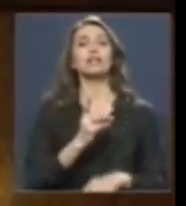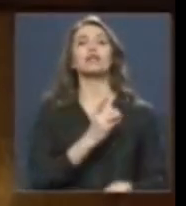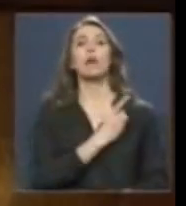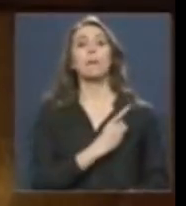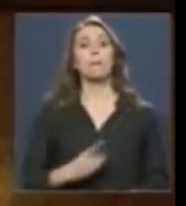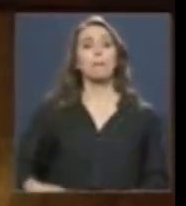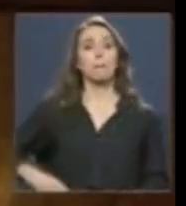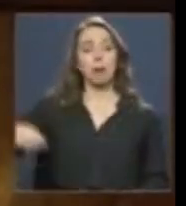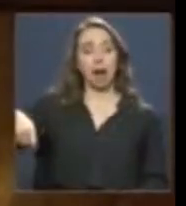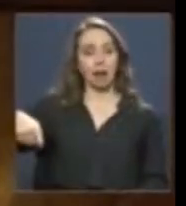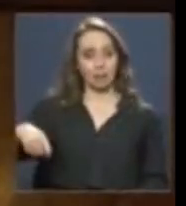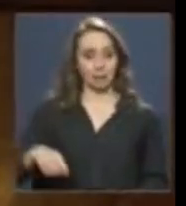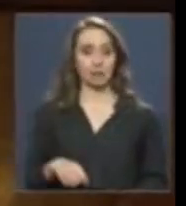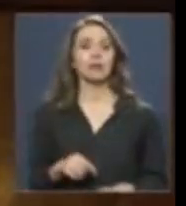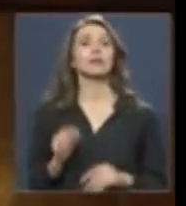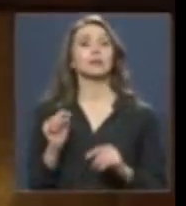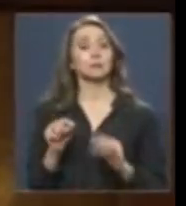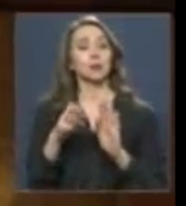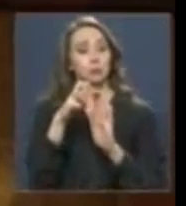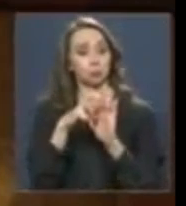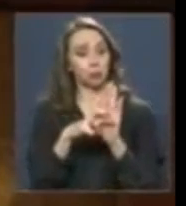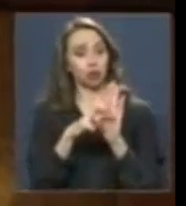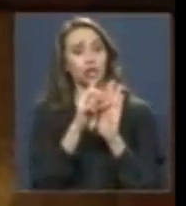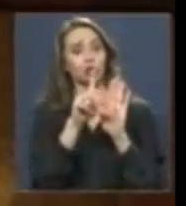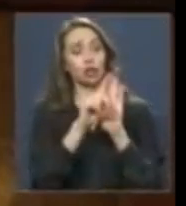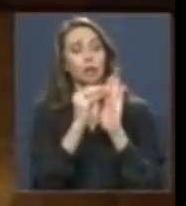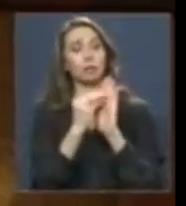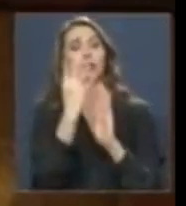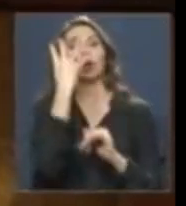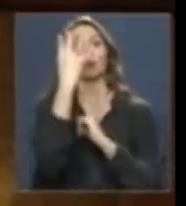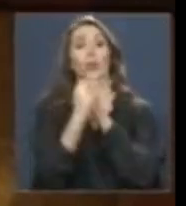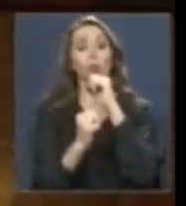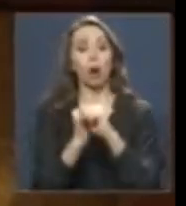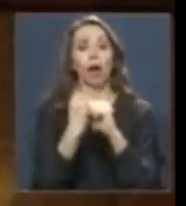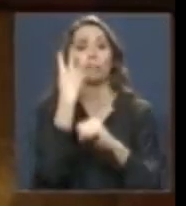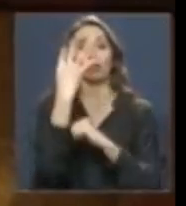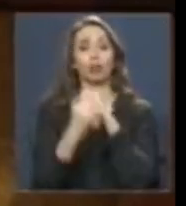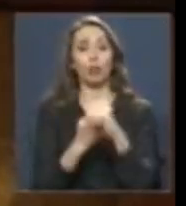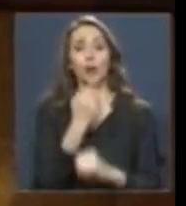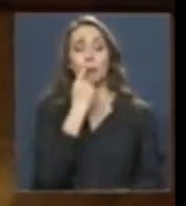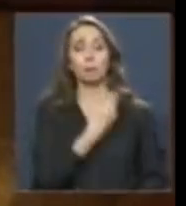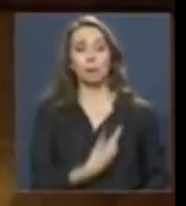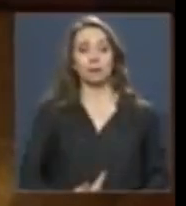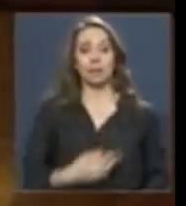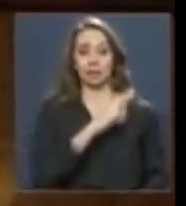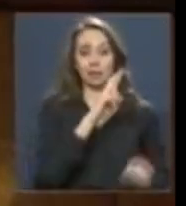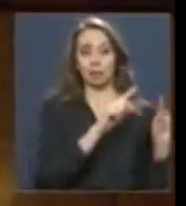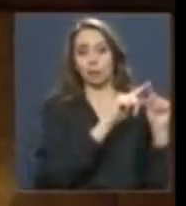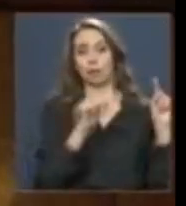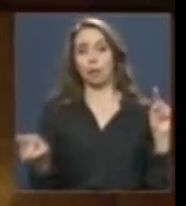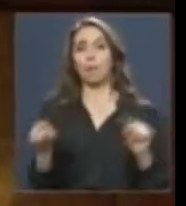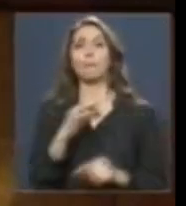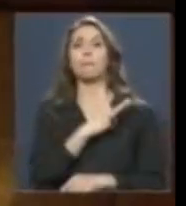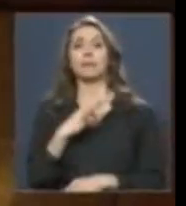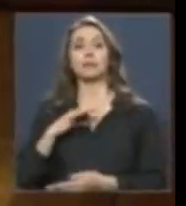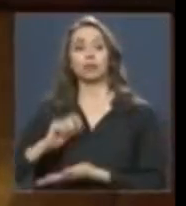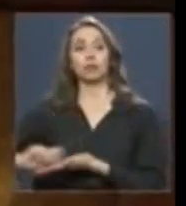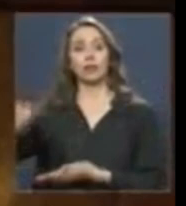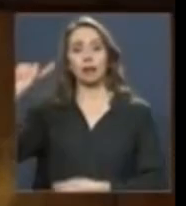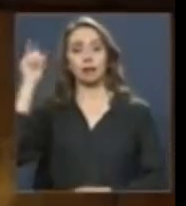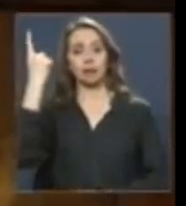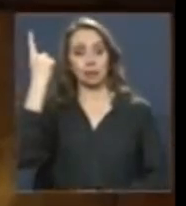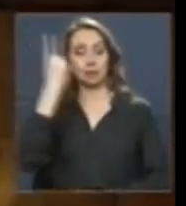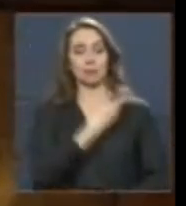El proyecto originalmente consultaba que cada cuatro años el presidente de la República, a través del Ministerio Secretaría General de la Presidencia,